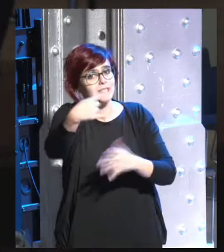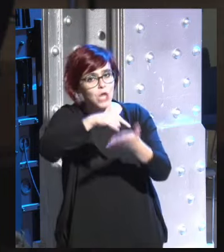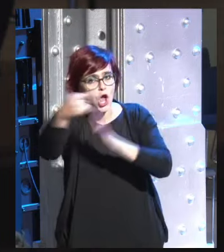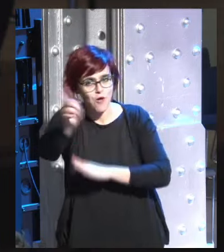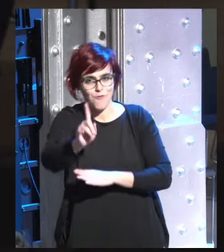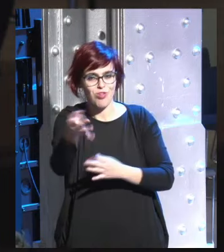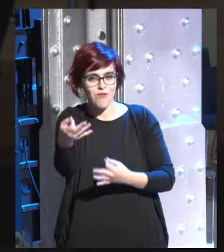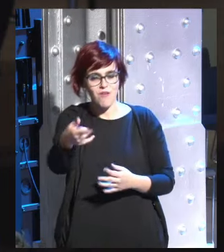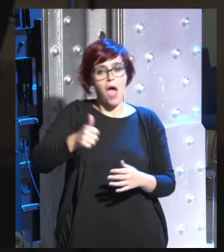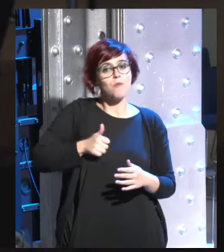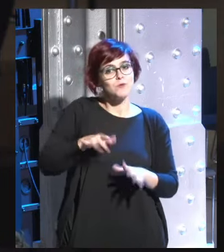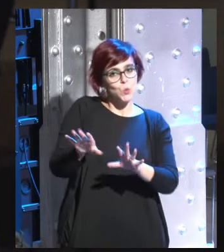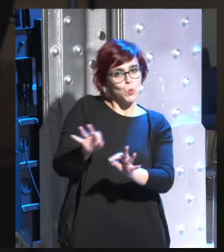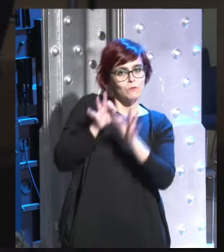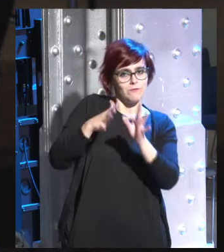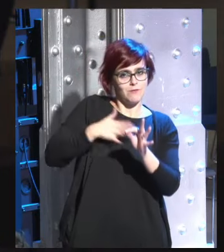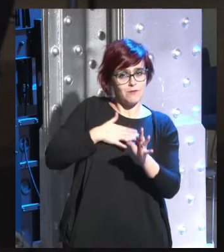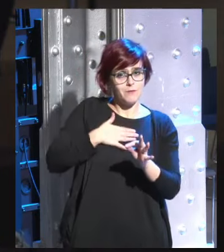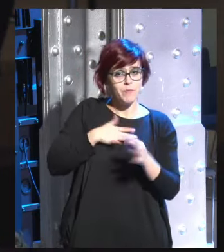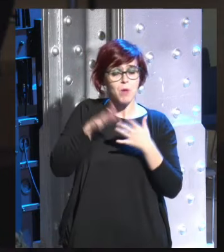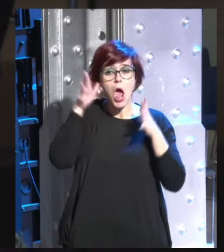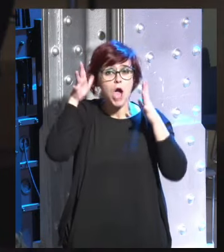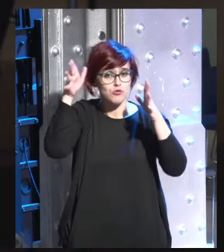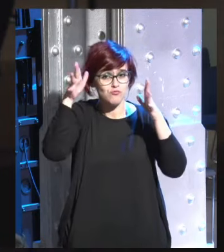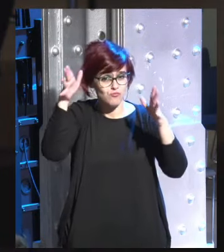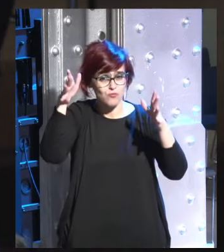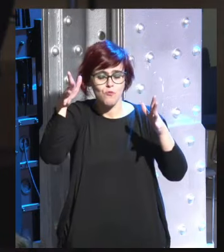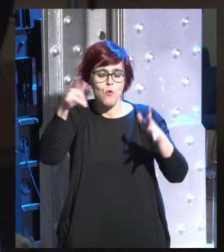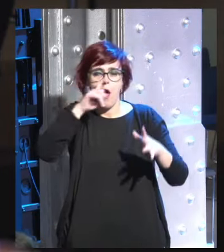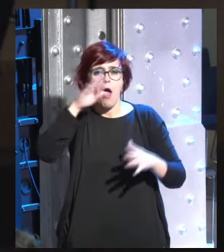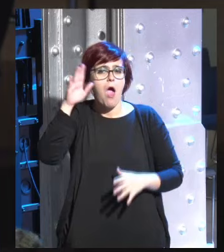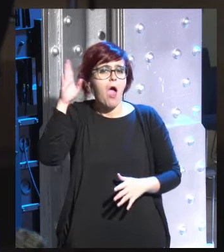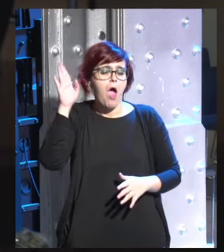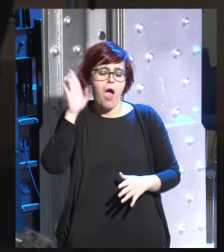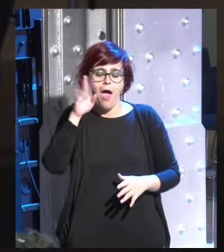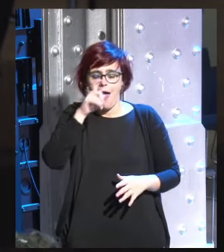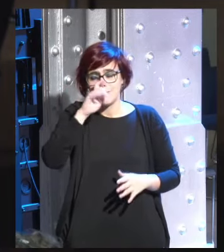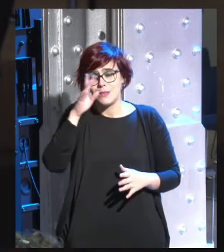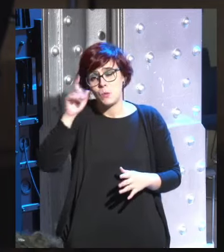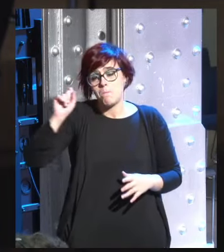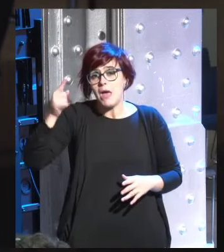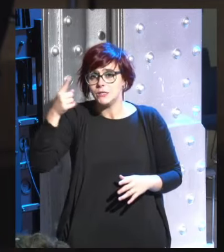como digo el consejo más antiguo que se puede dar pero es más relevante que nunca